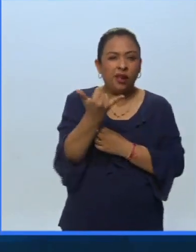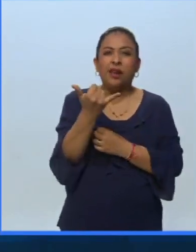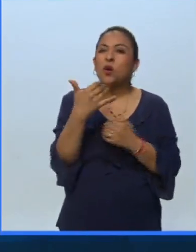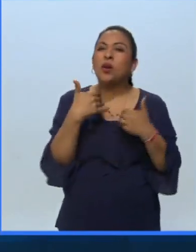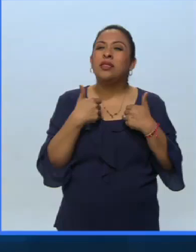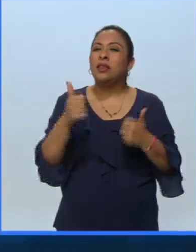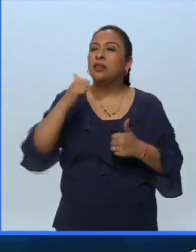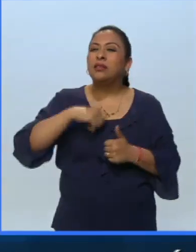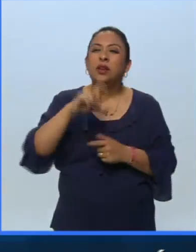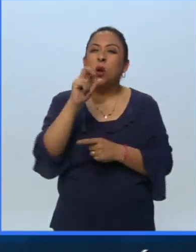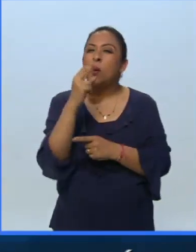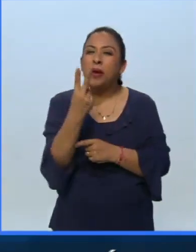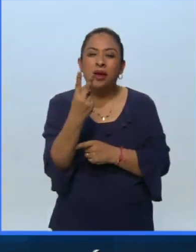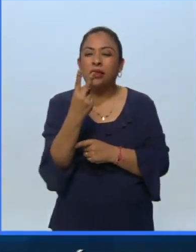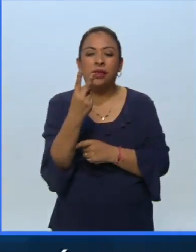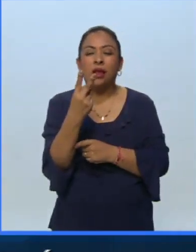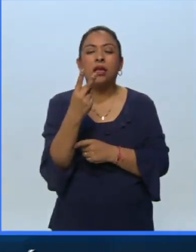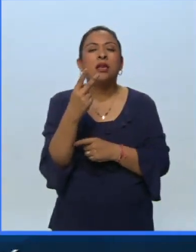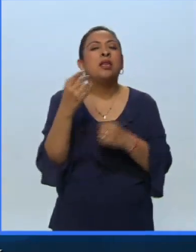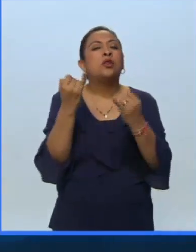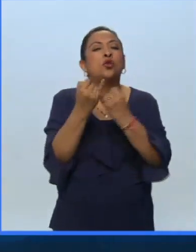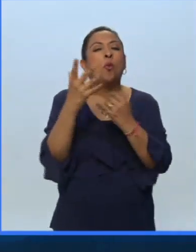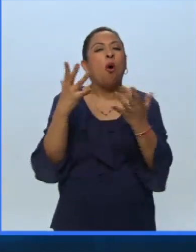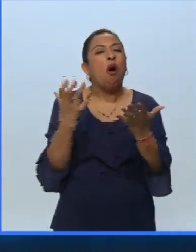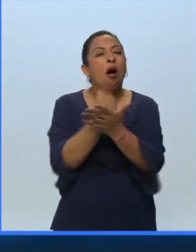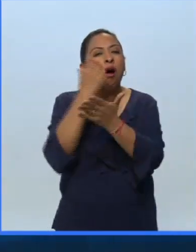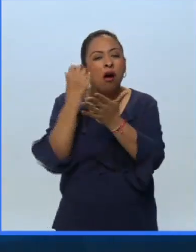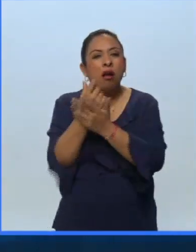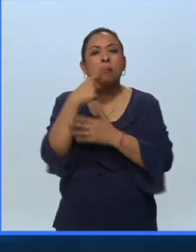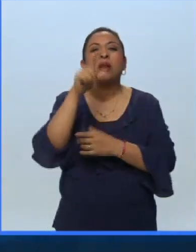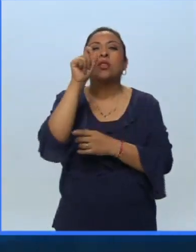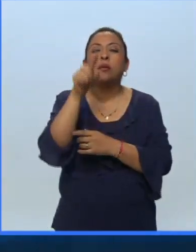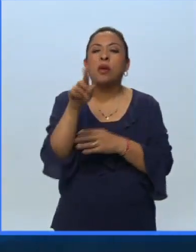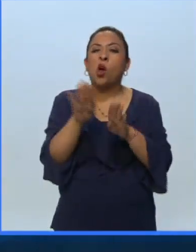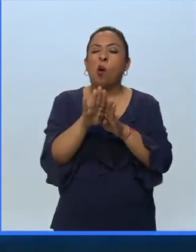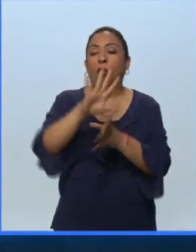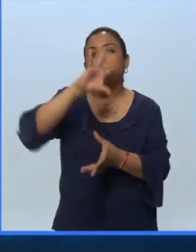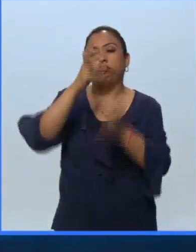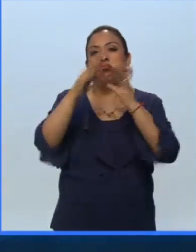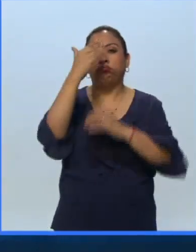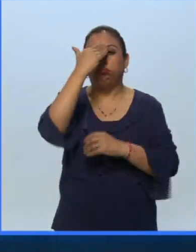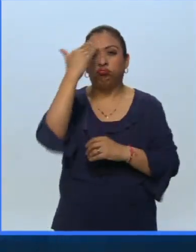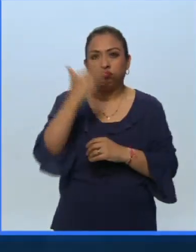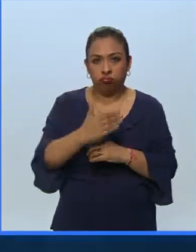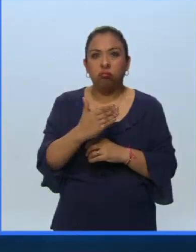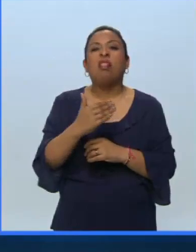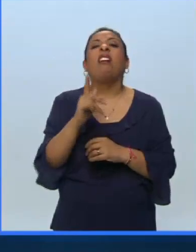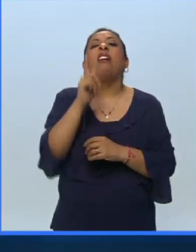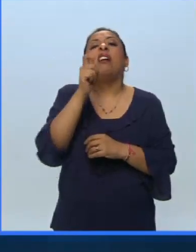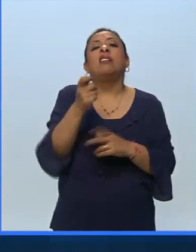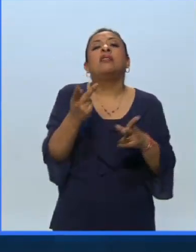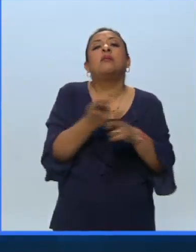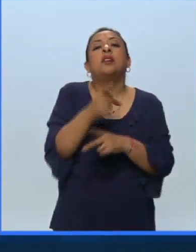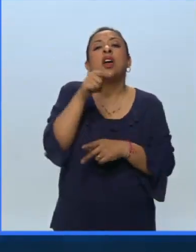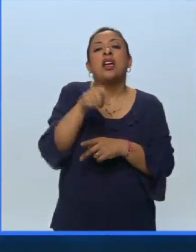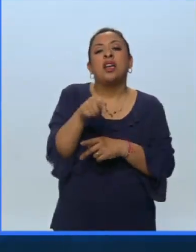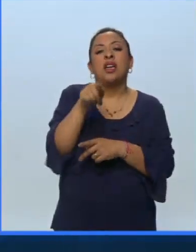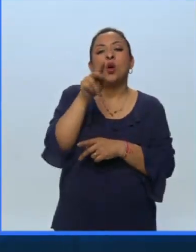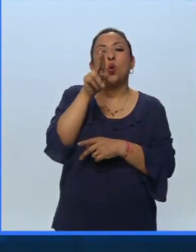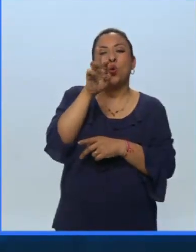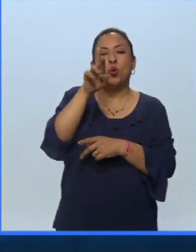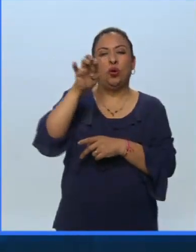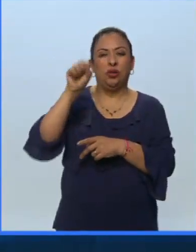siglo XX sus victorias pero también sus extraordinarios desastres producto precisamente de lo que pasó en la Unión Soviética